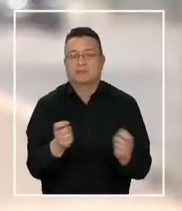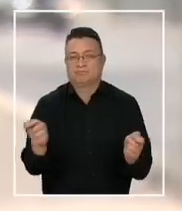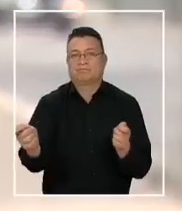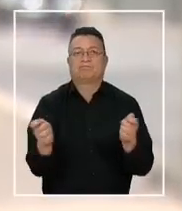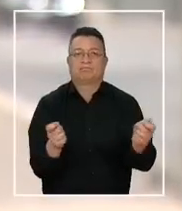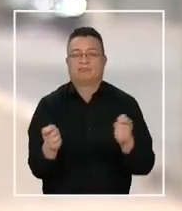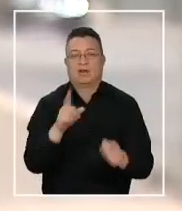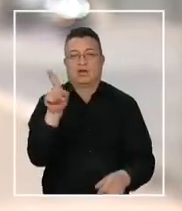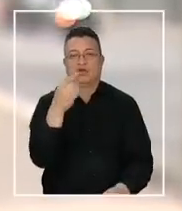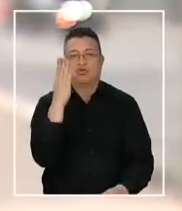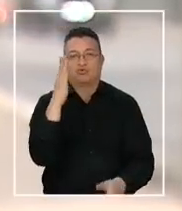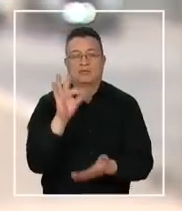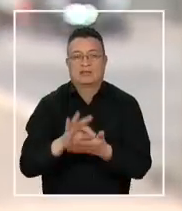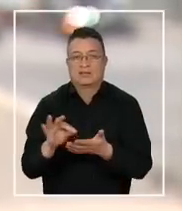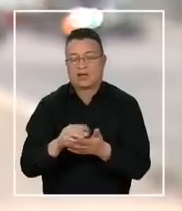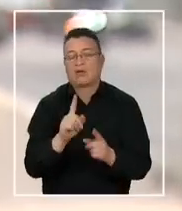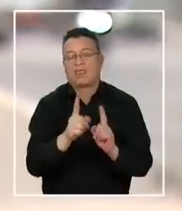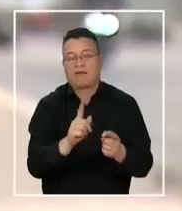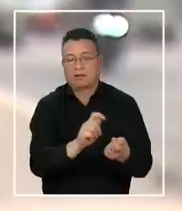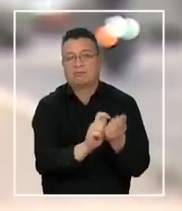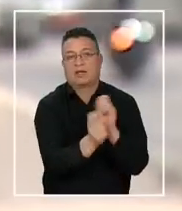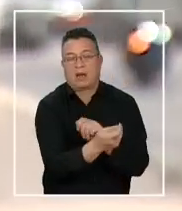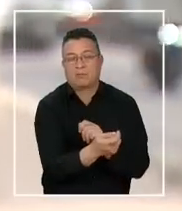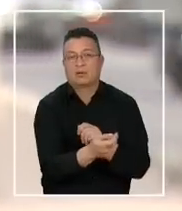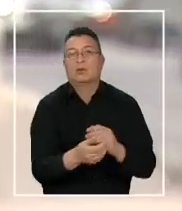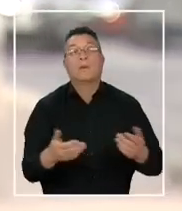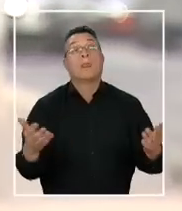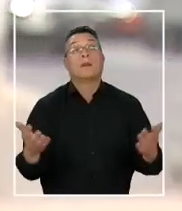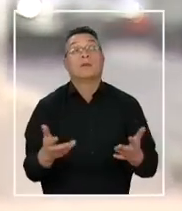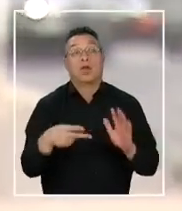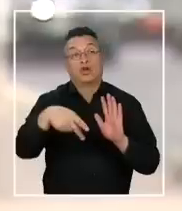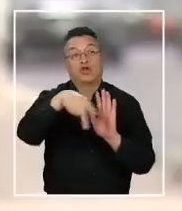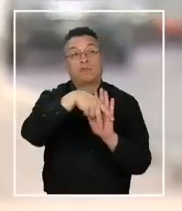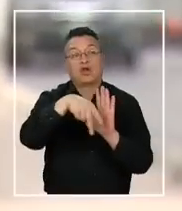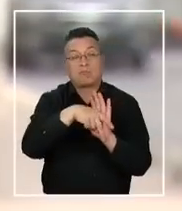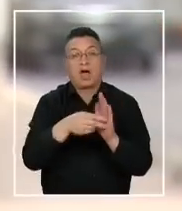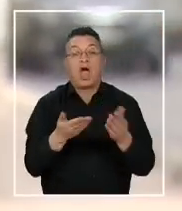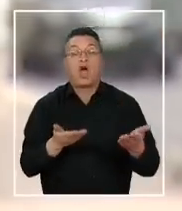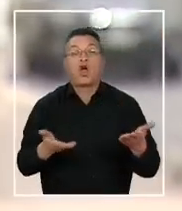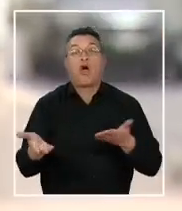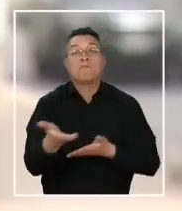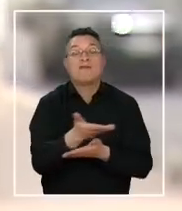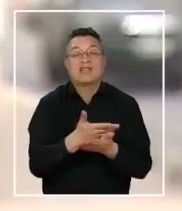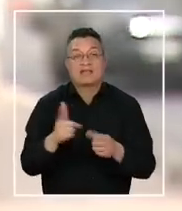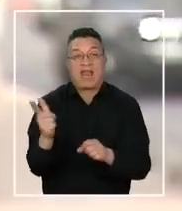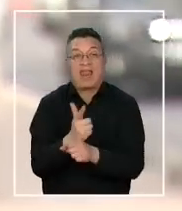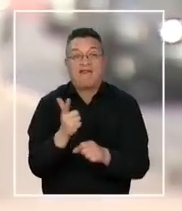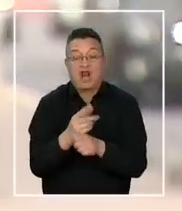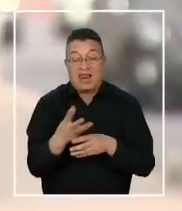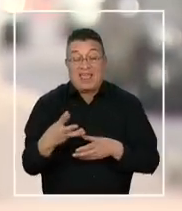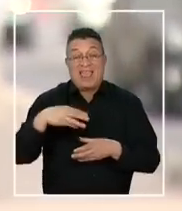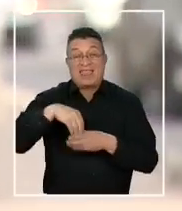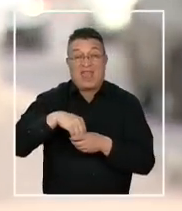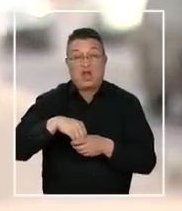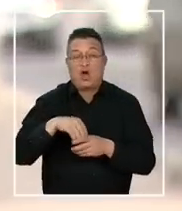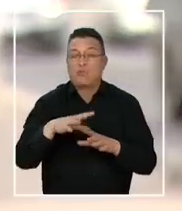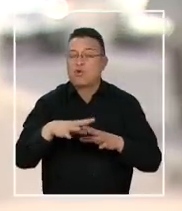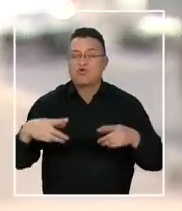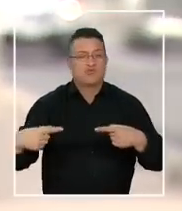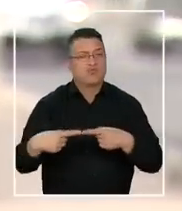de la subsecretaría, toda vez que las normas de convivencia laboral interna estaban siendo sumamente